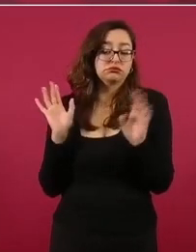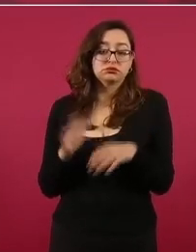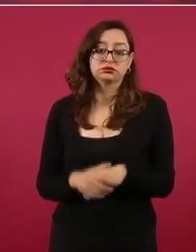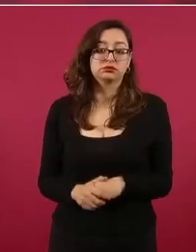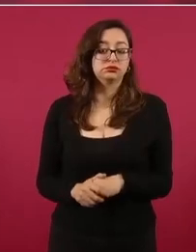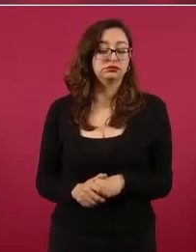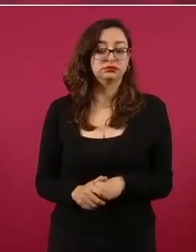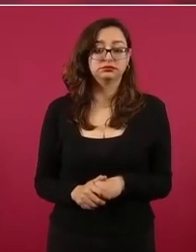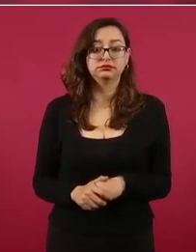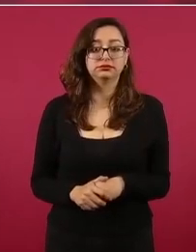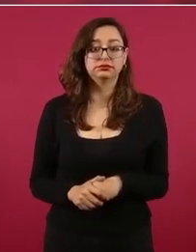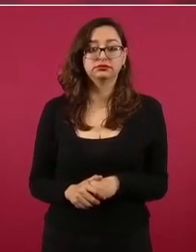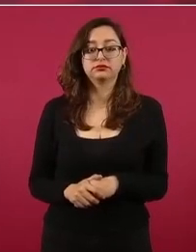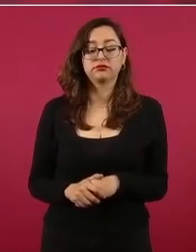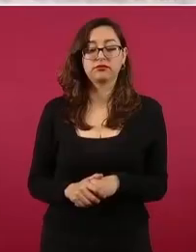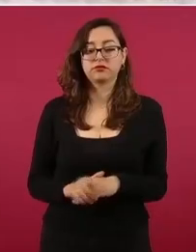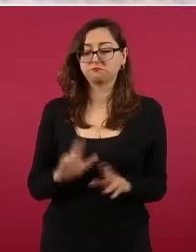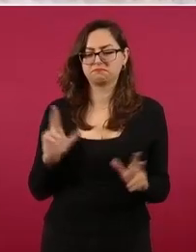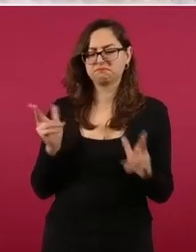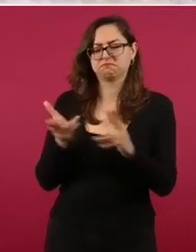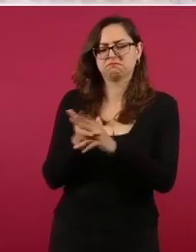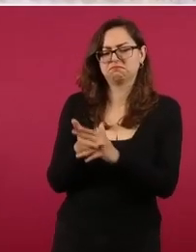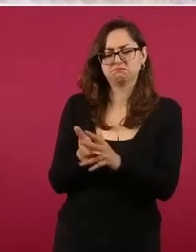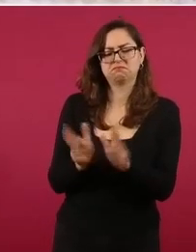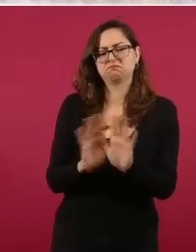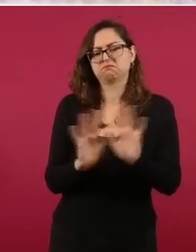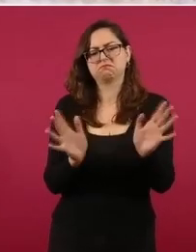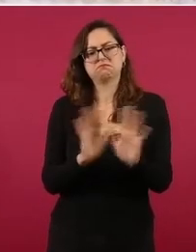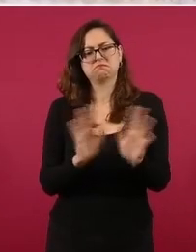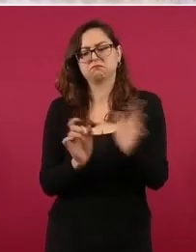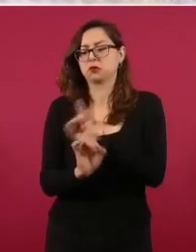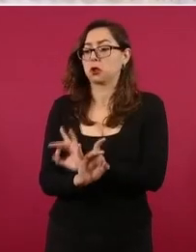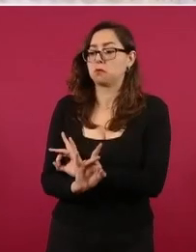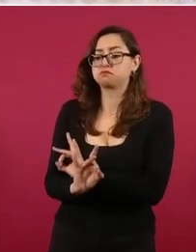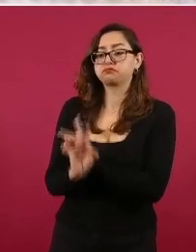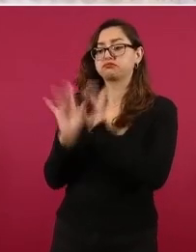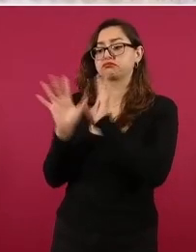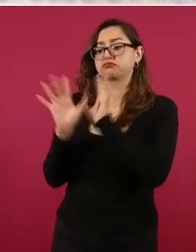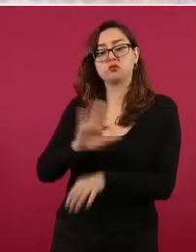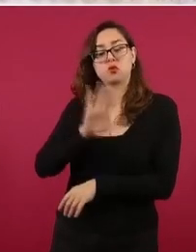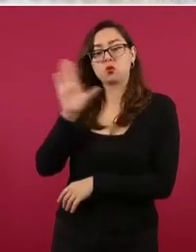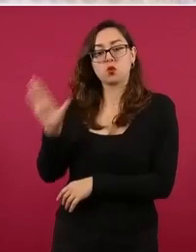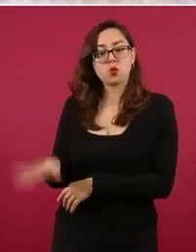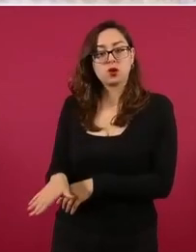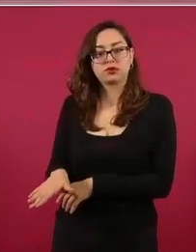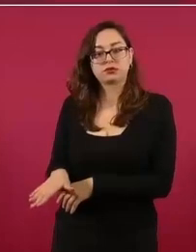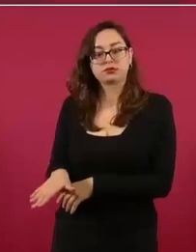cuando